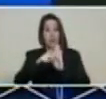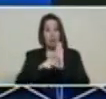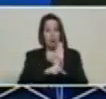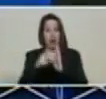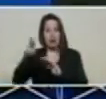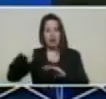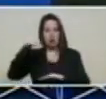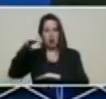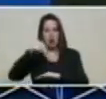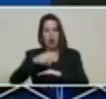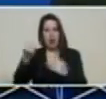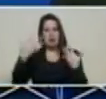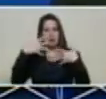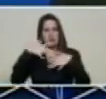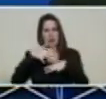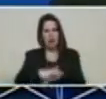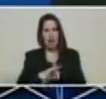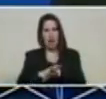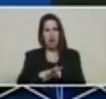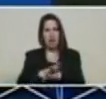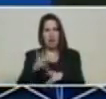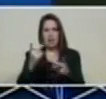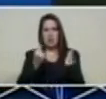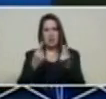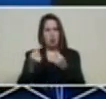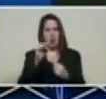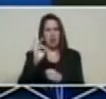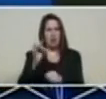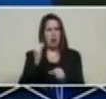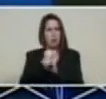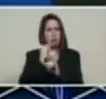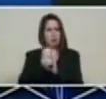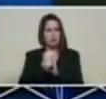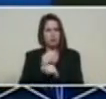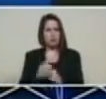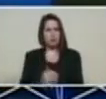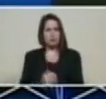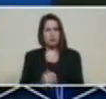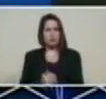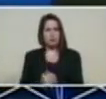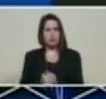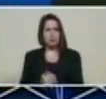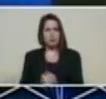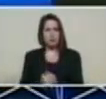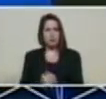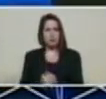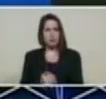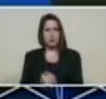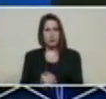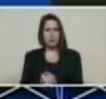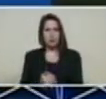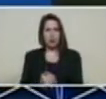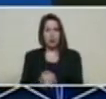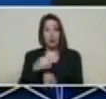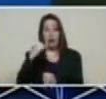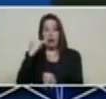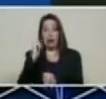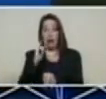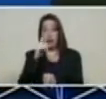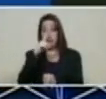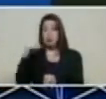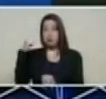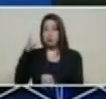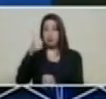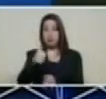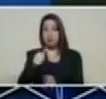de Criptoactivos de Venezuela. que tiene un horizonte de 10 años